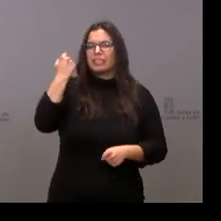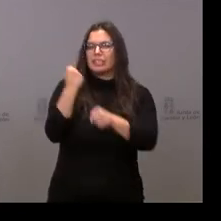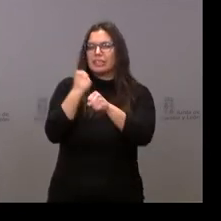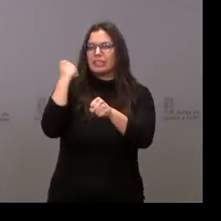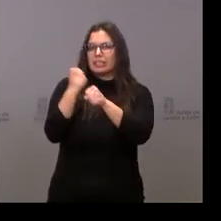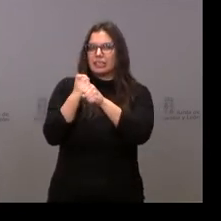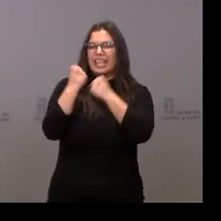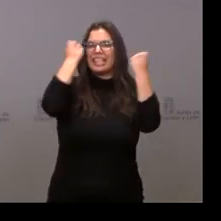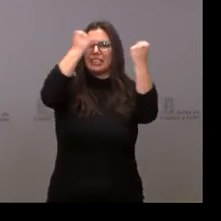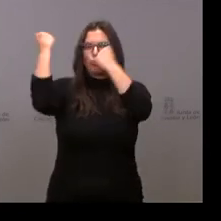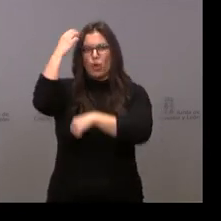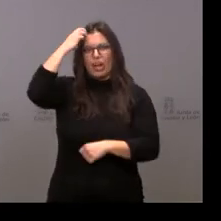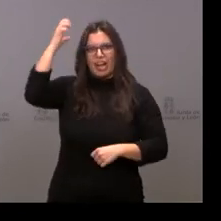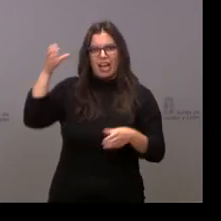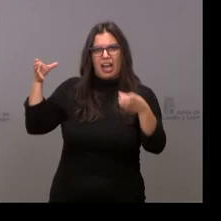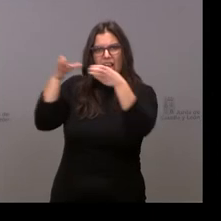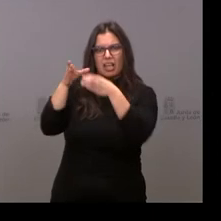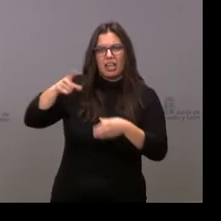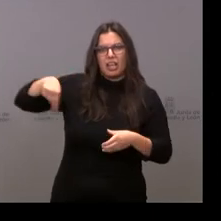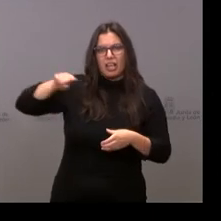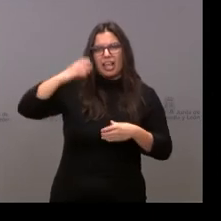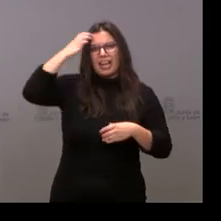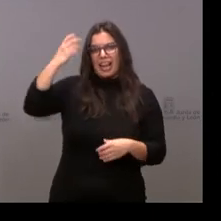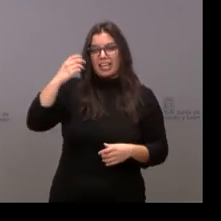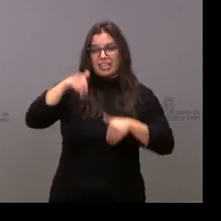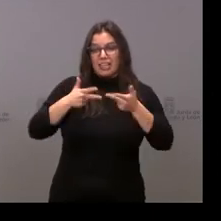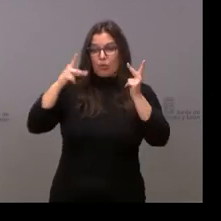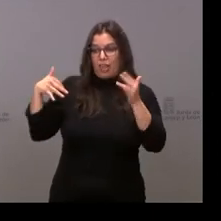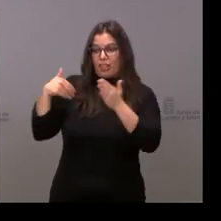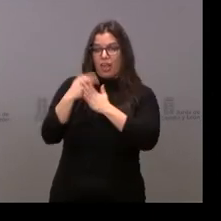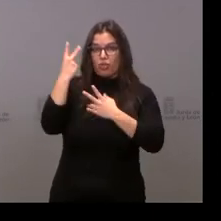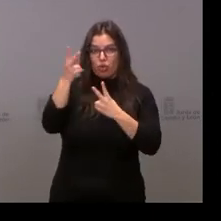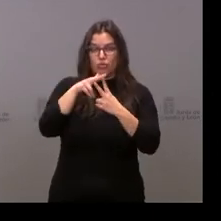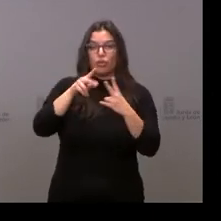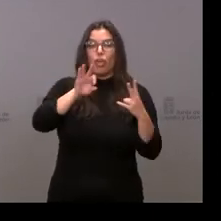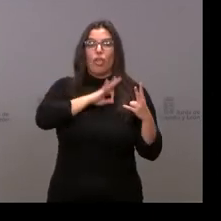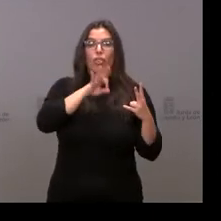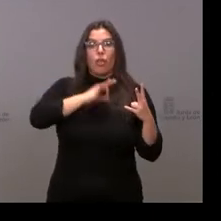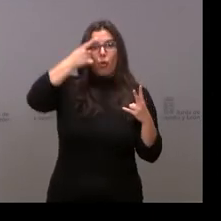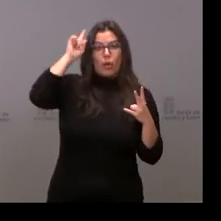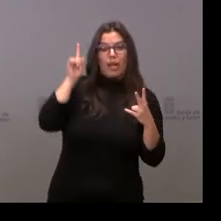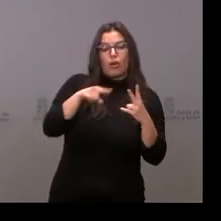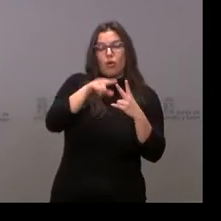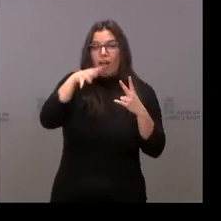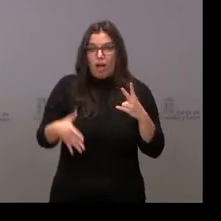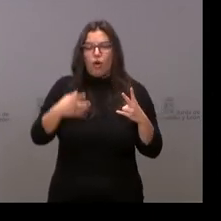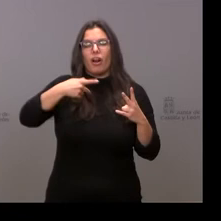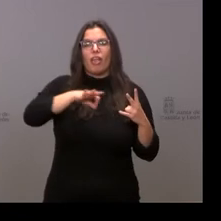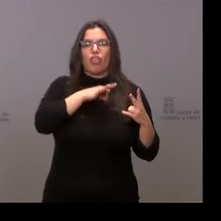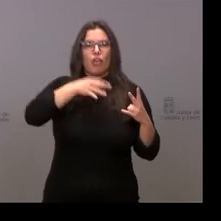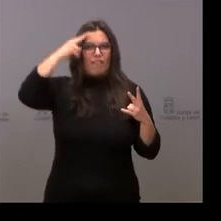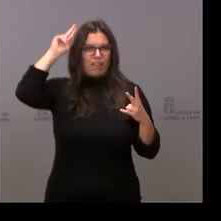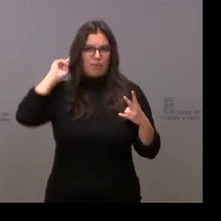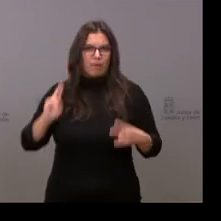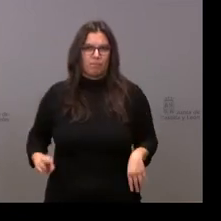de la institución monárquica y de los dos reyes, don Juan Carlos y el actual rey, don Felipe. También